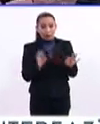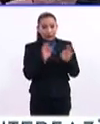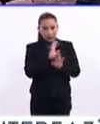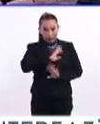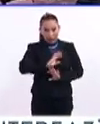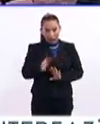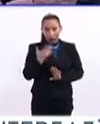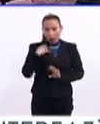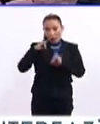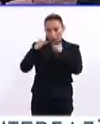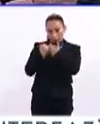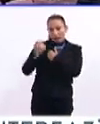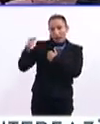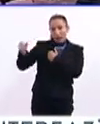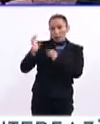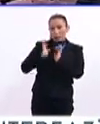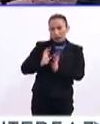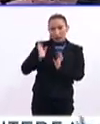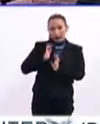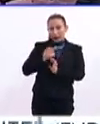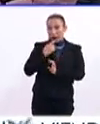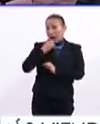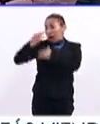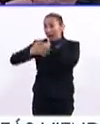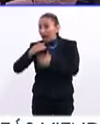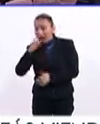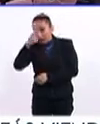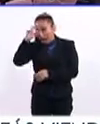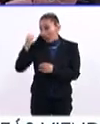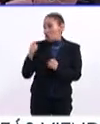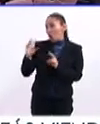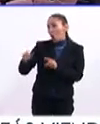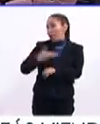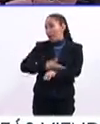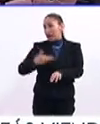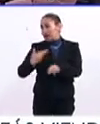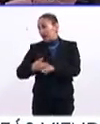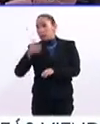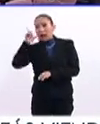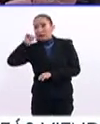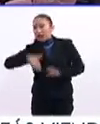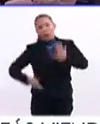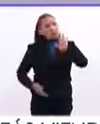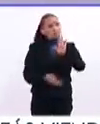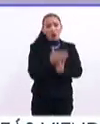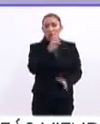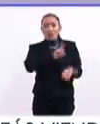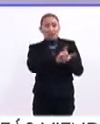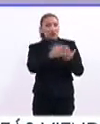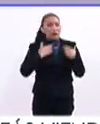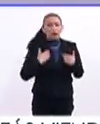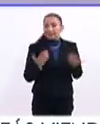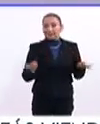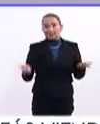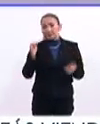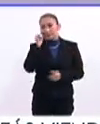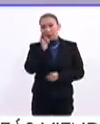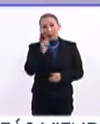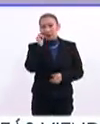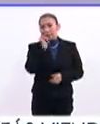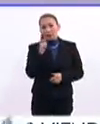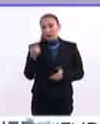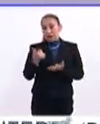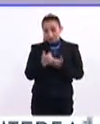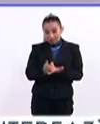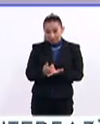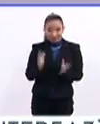después de tener esta junta con calma y sin amenazas de ahí, pues si no me lo arreglan, mañana me voy a Derechos Humanos porque eso, la verdad, más